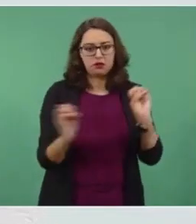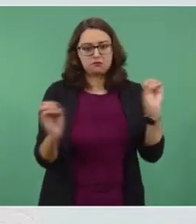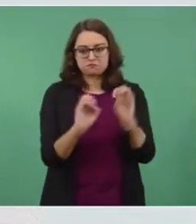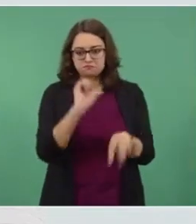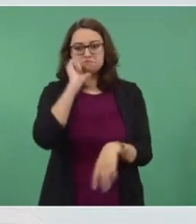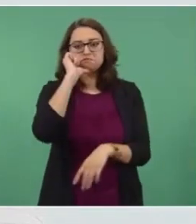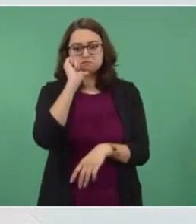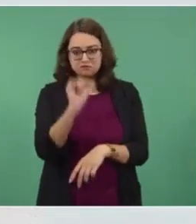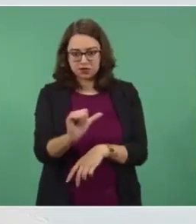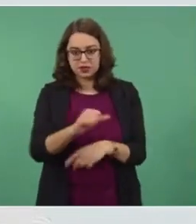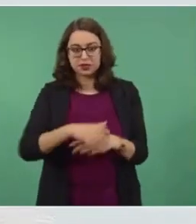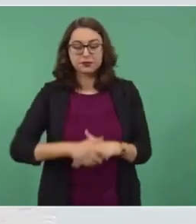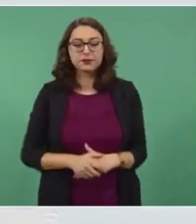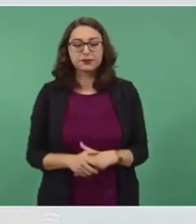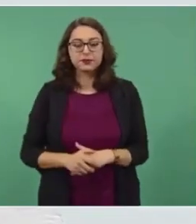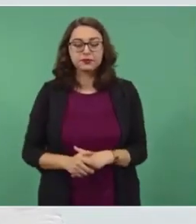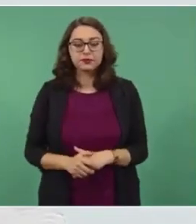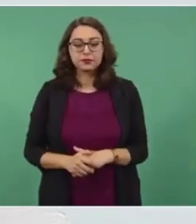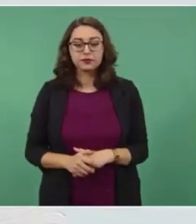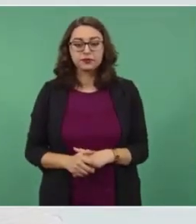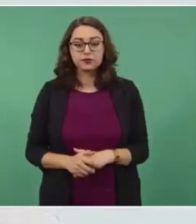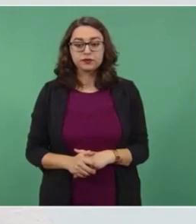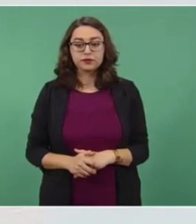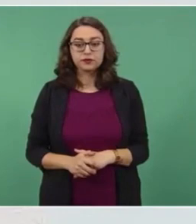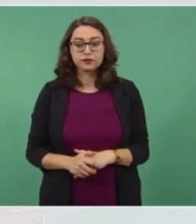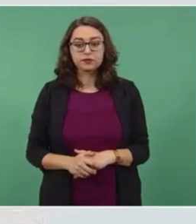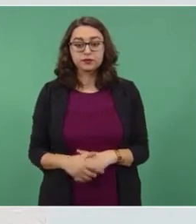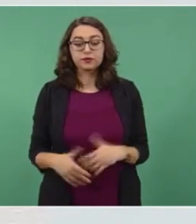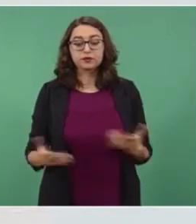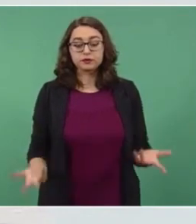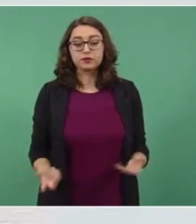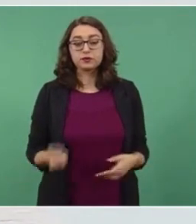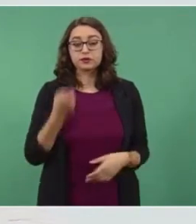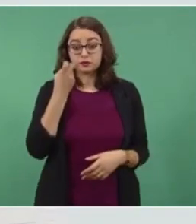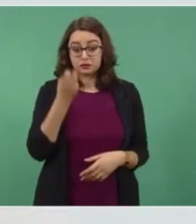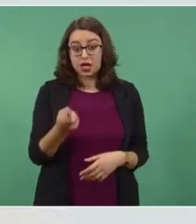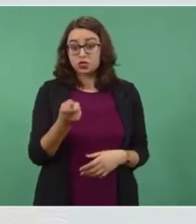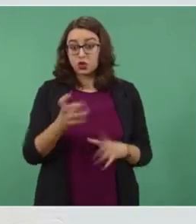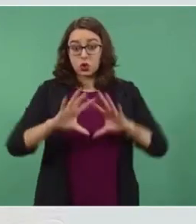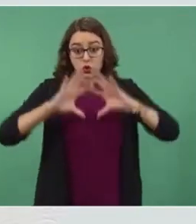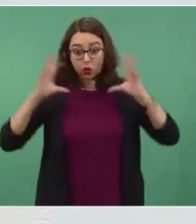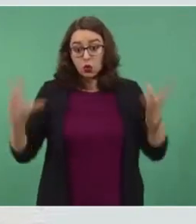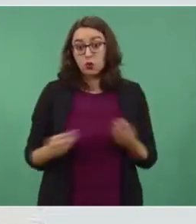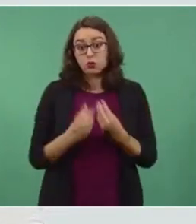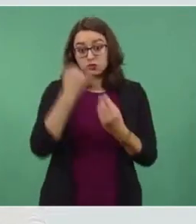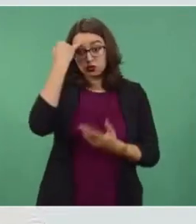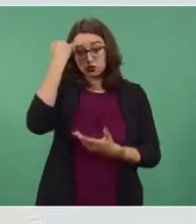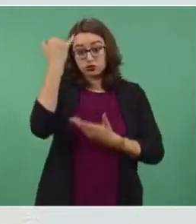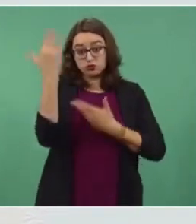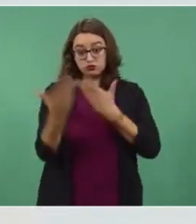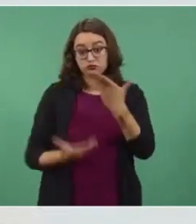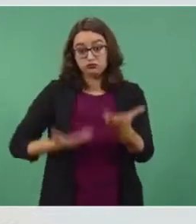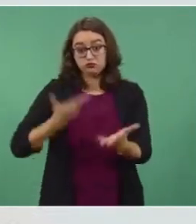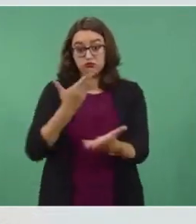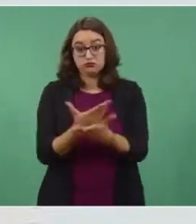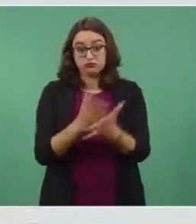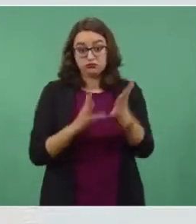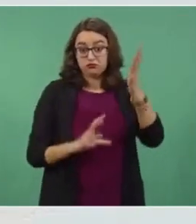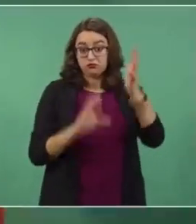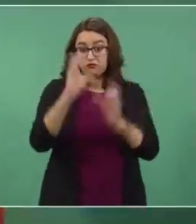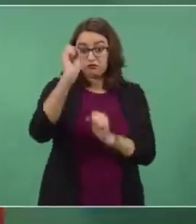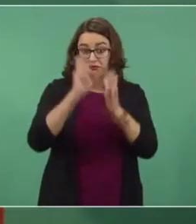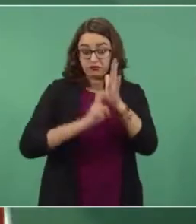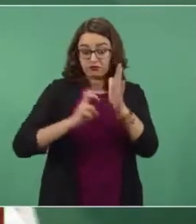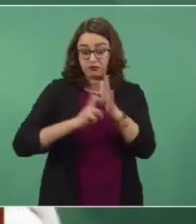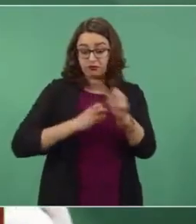párrafo anterior. Esto es lo que consiste esta reforma, pues que es a beneficio de todos